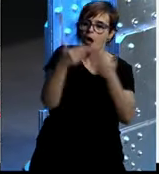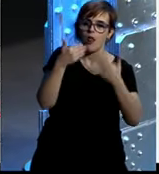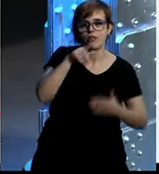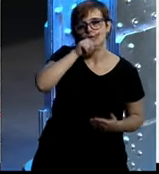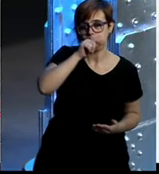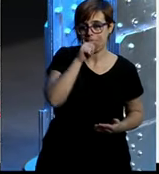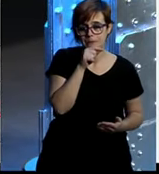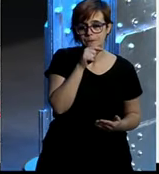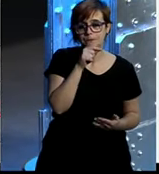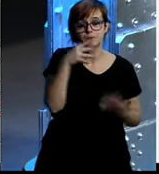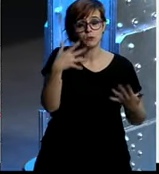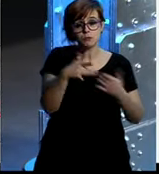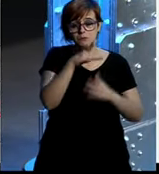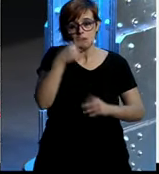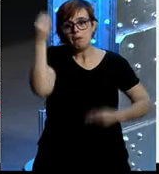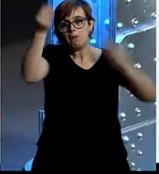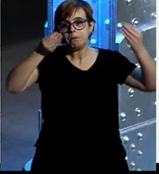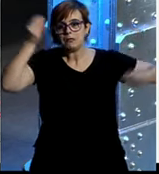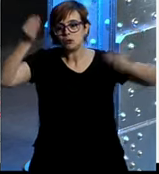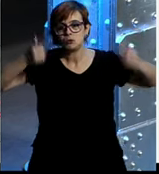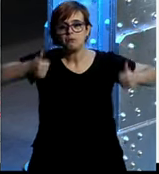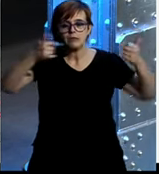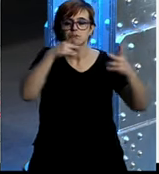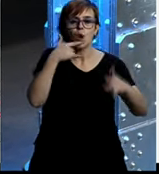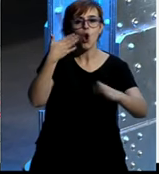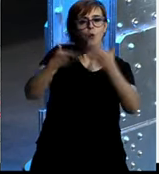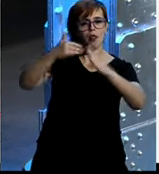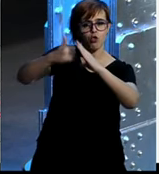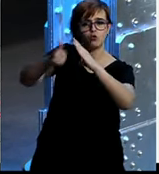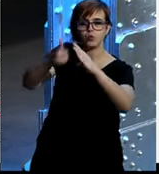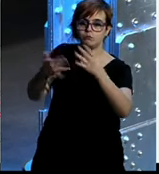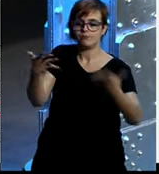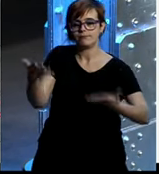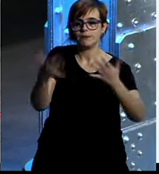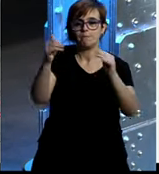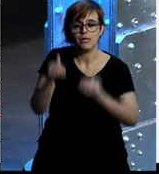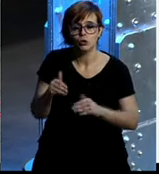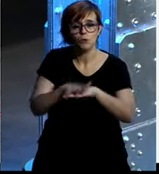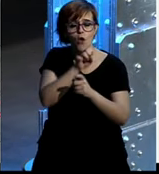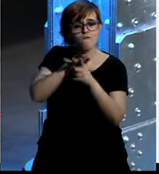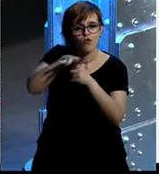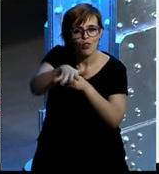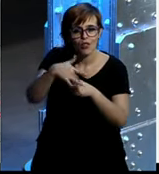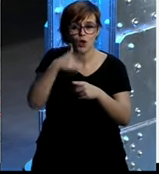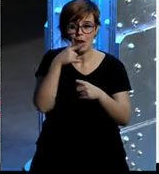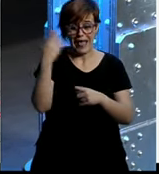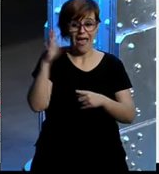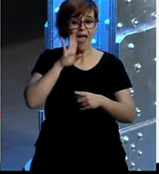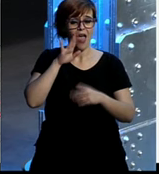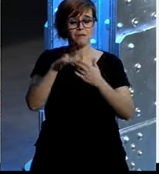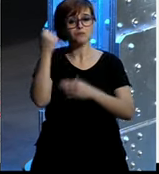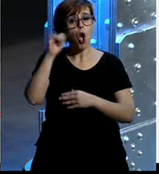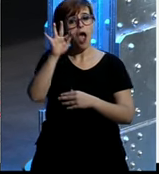básicamente, ¿vale? Más que yo diría que más que YouTube, porque a través de influenciadores, como decía